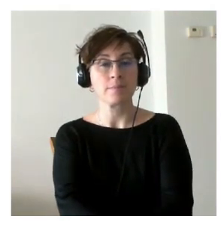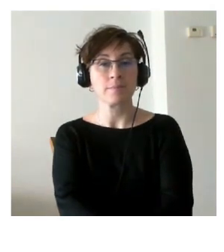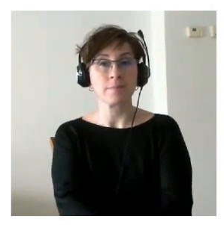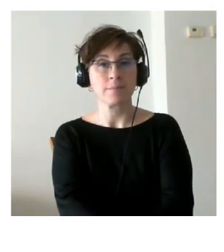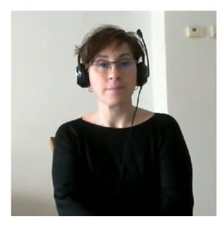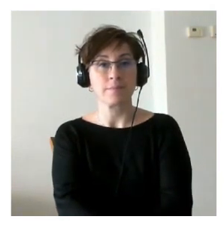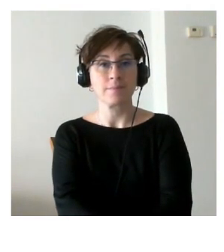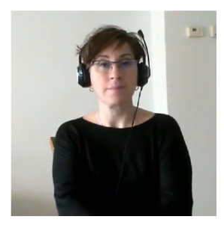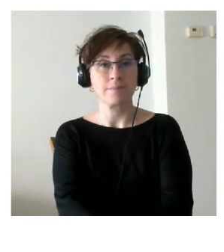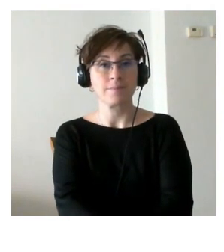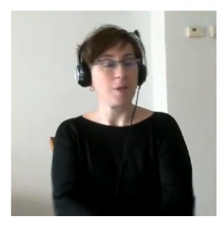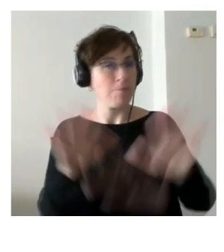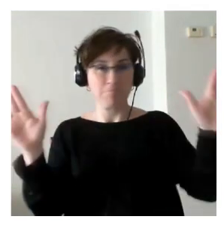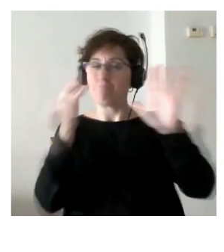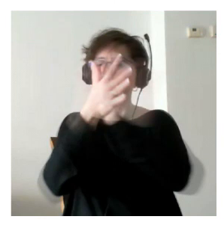ha sido muy claro David